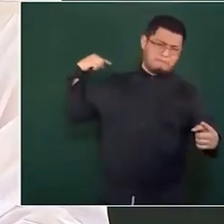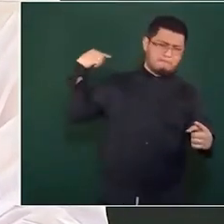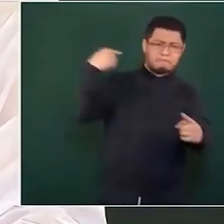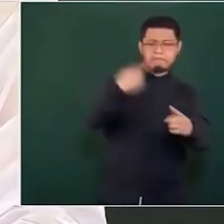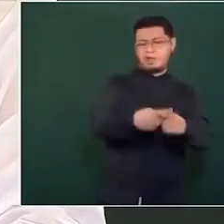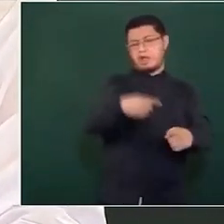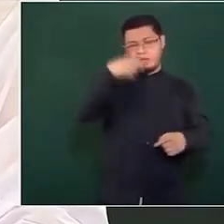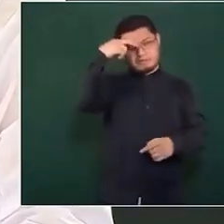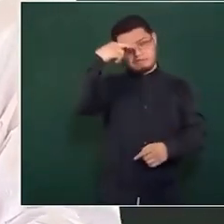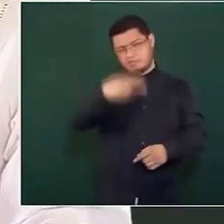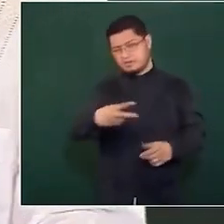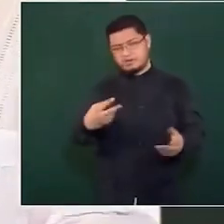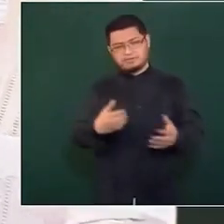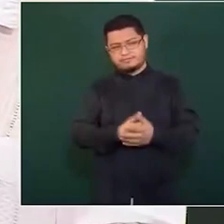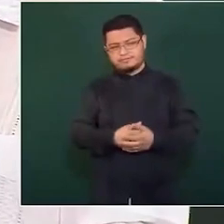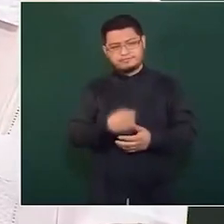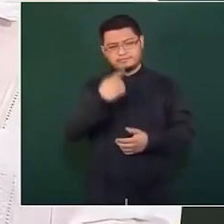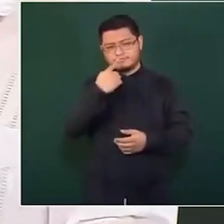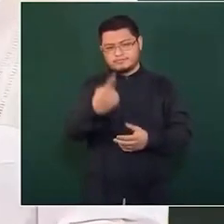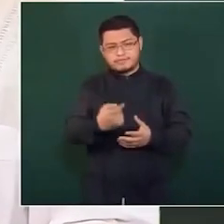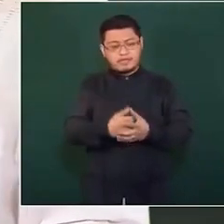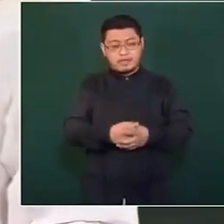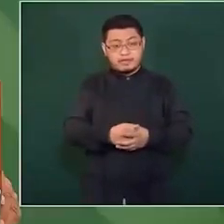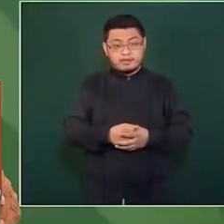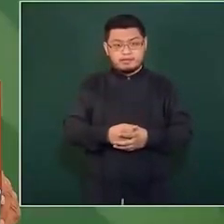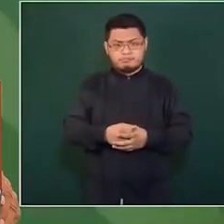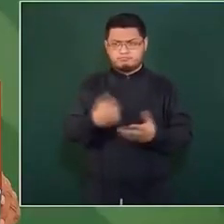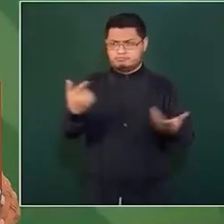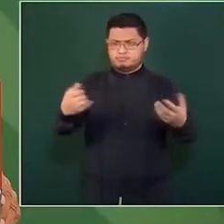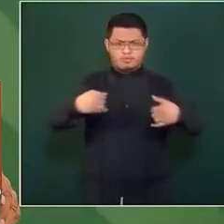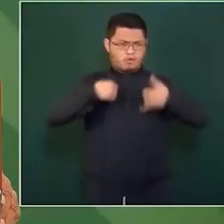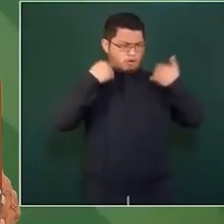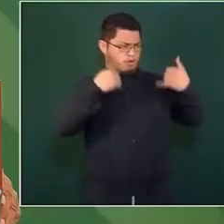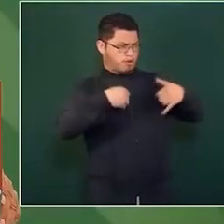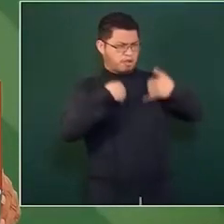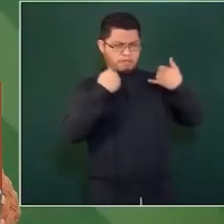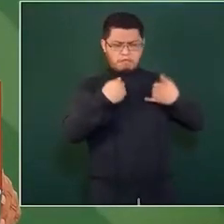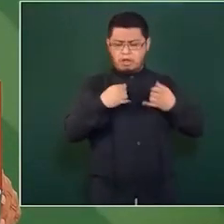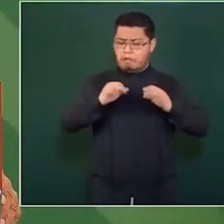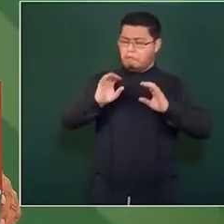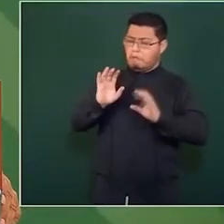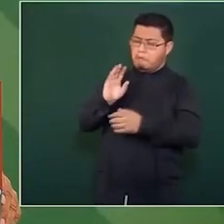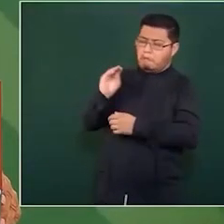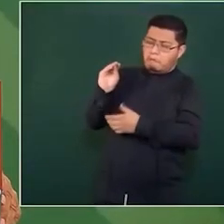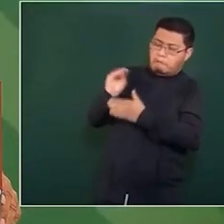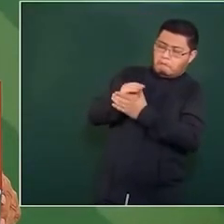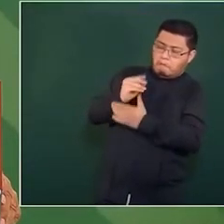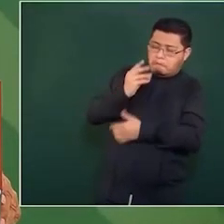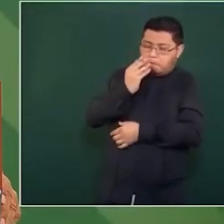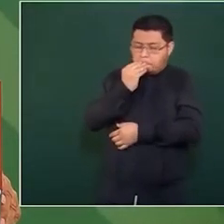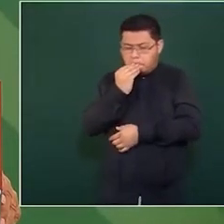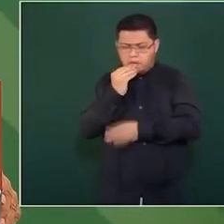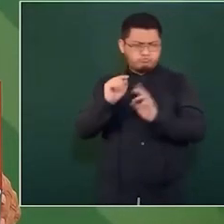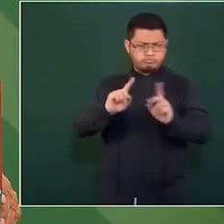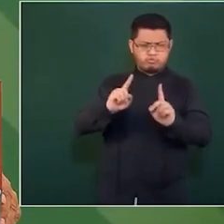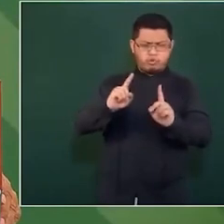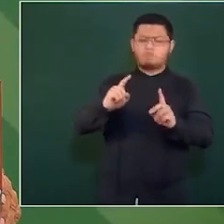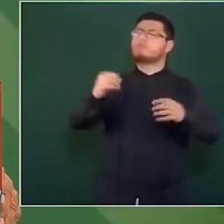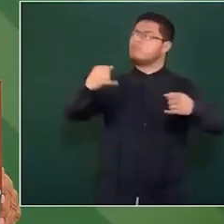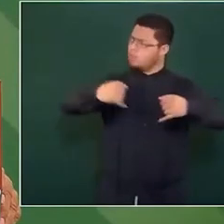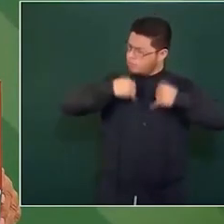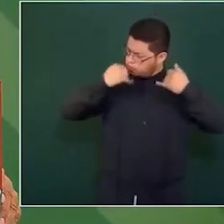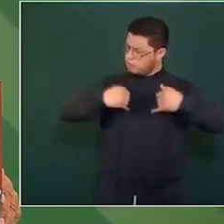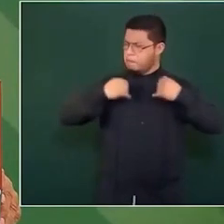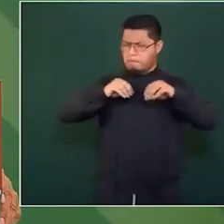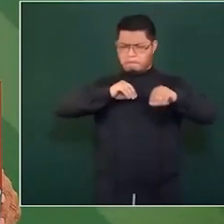el presidente Allende, ser joven y no ser revolucionario es una contradicción hasta biológica, pero aquí estamos hablando de